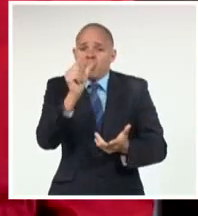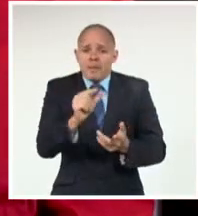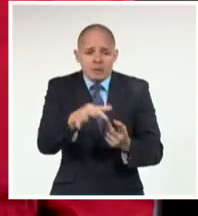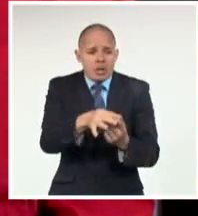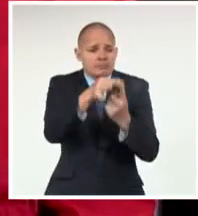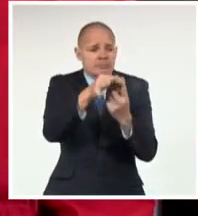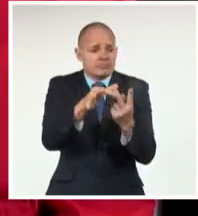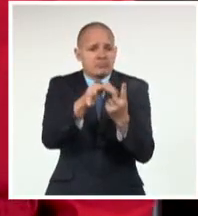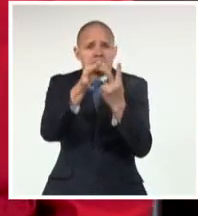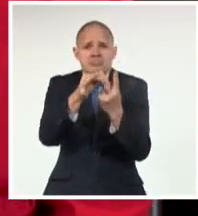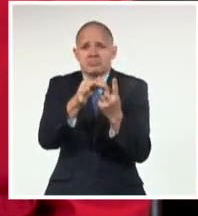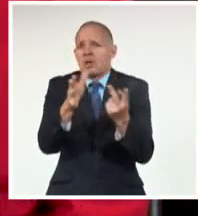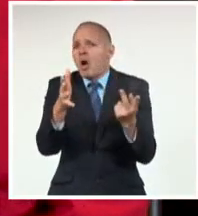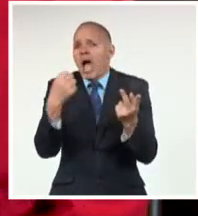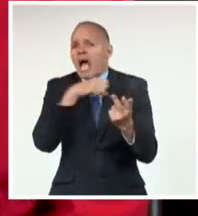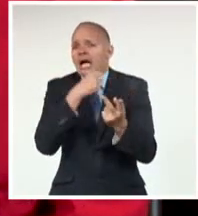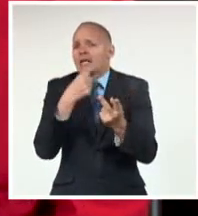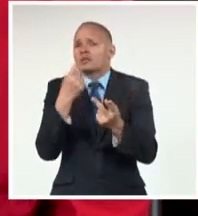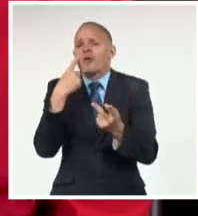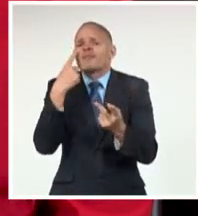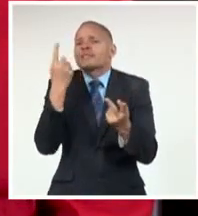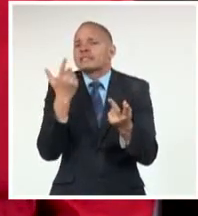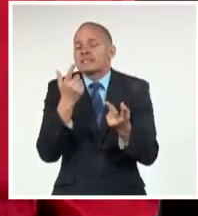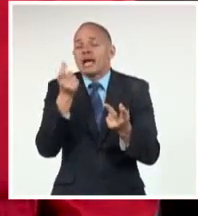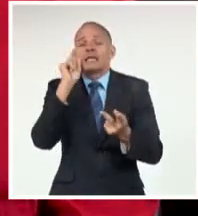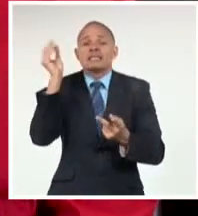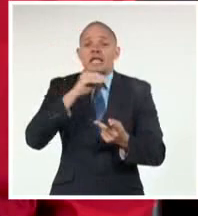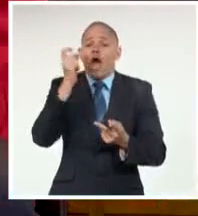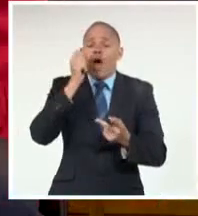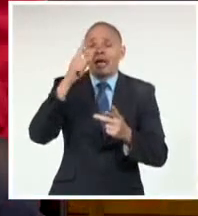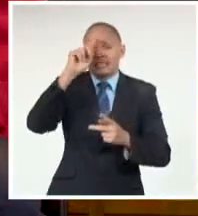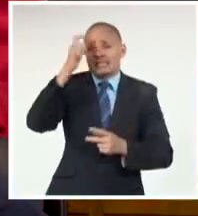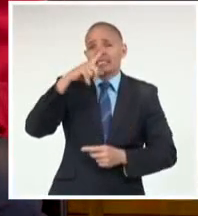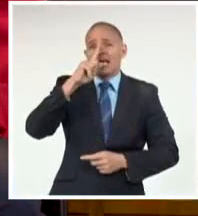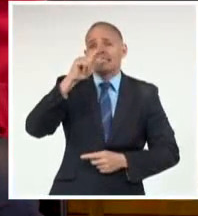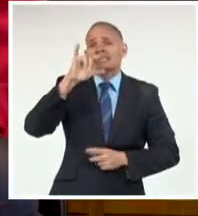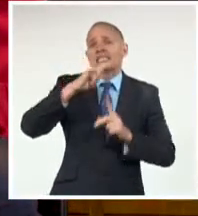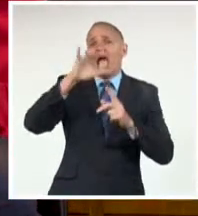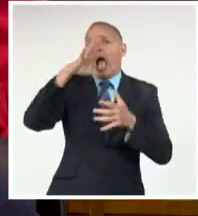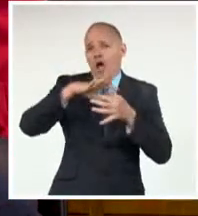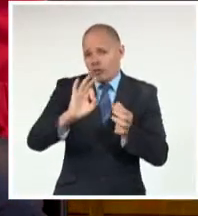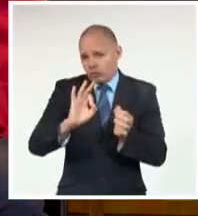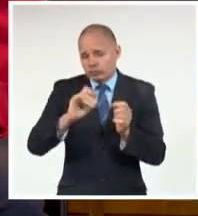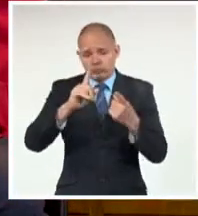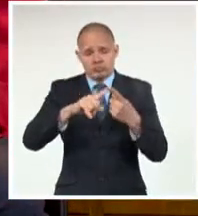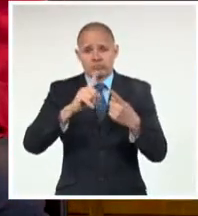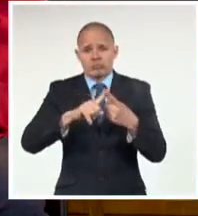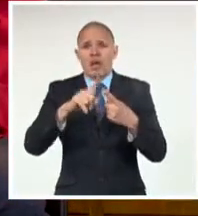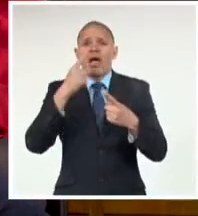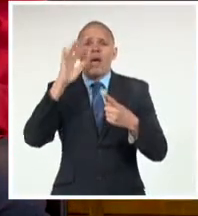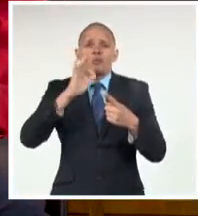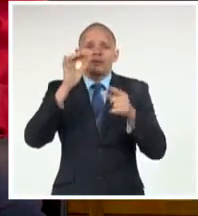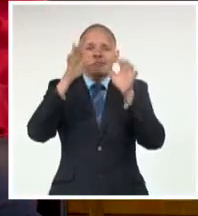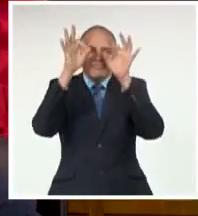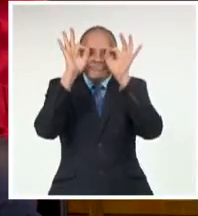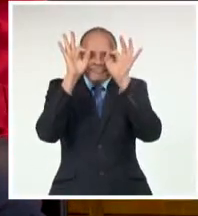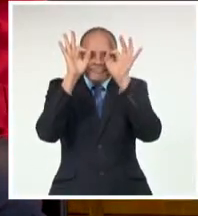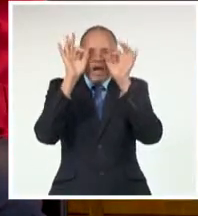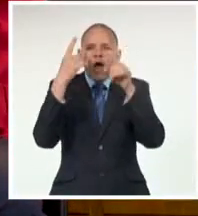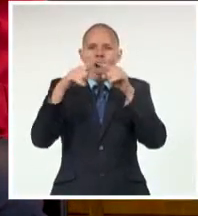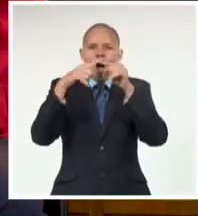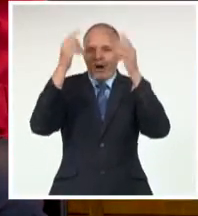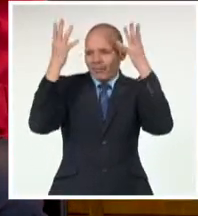importantísimos, como son Santiago Feliu, Fran Delgado y muchos otros